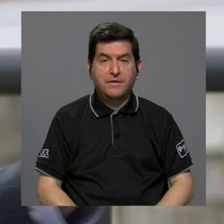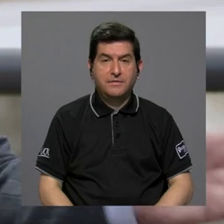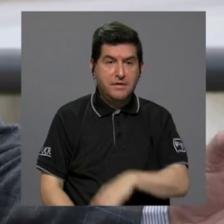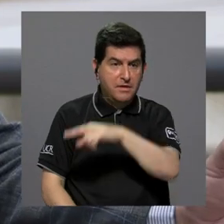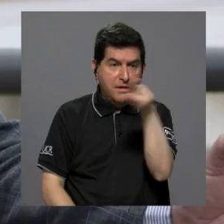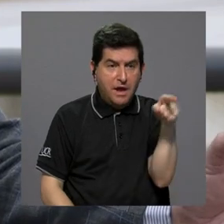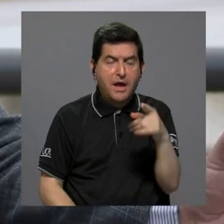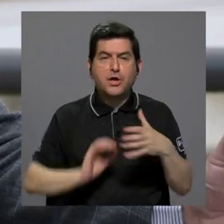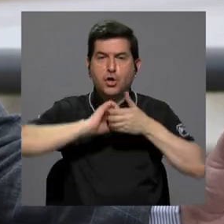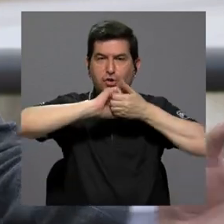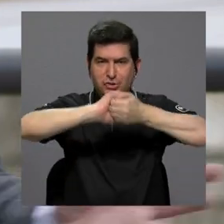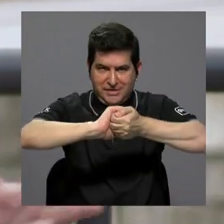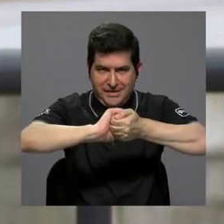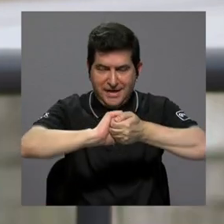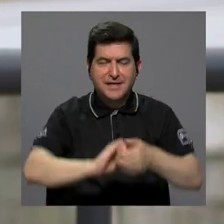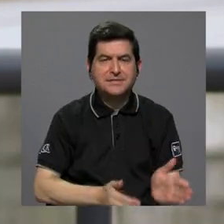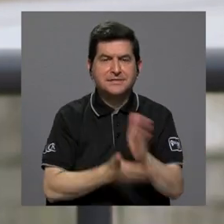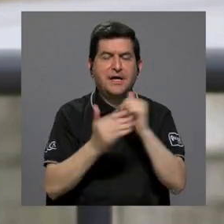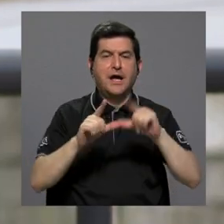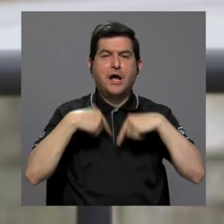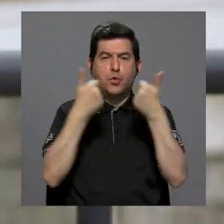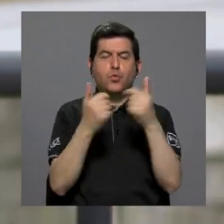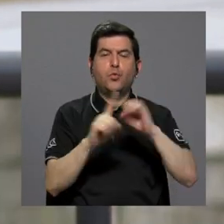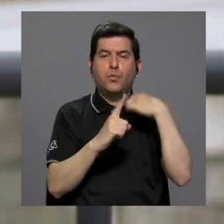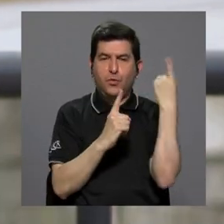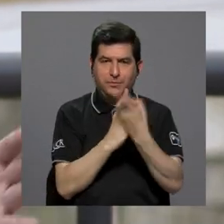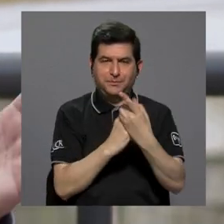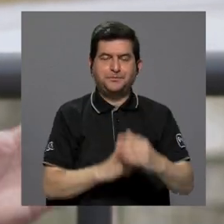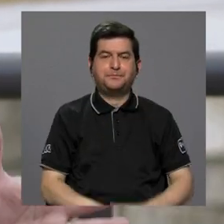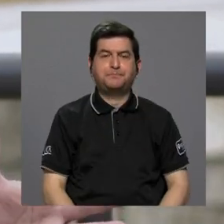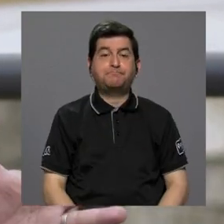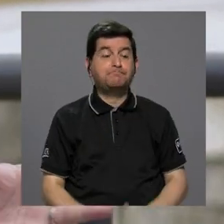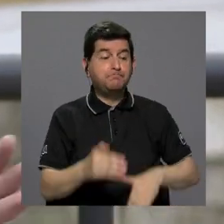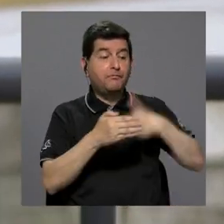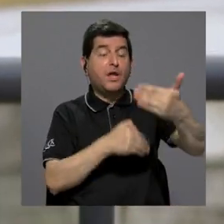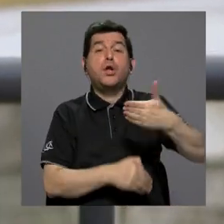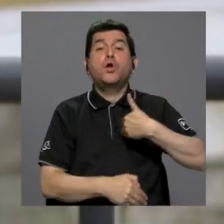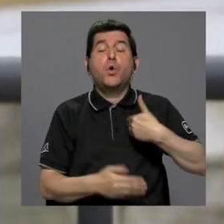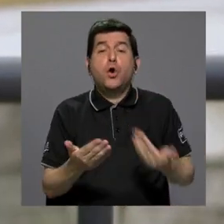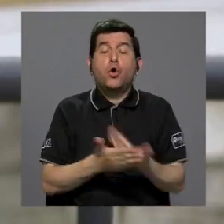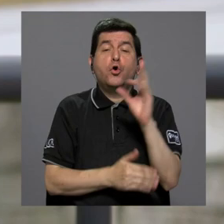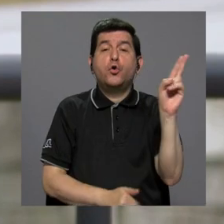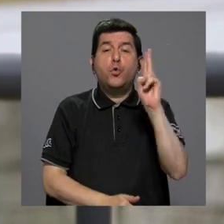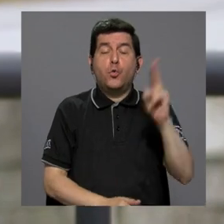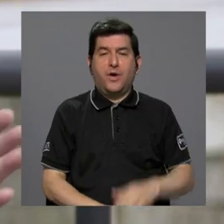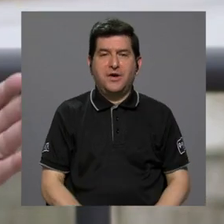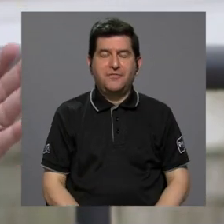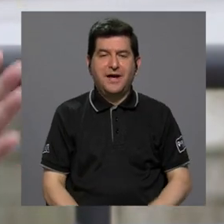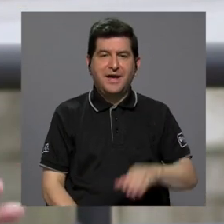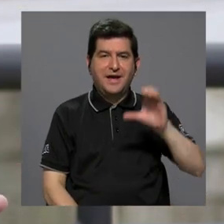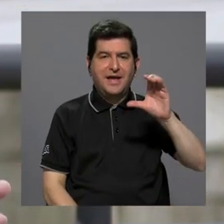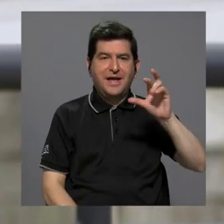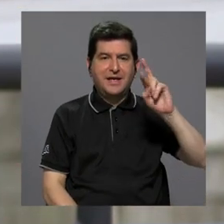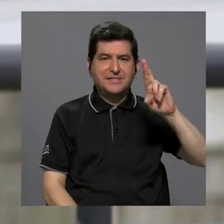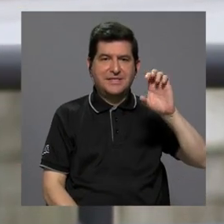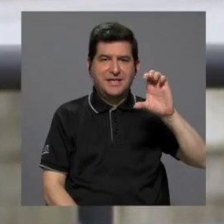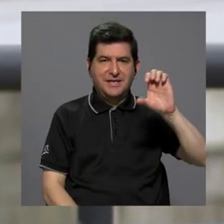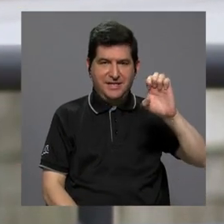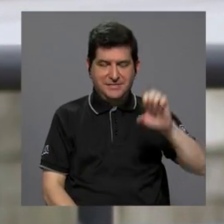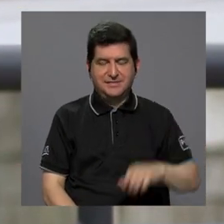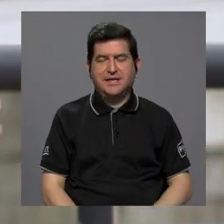una alianza con algún sector de la sociedad. Y luego tenemos una nueva unidad que se llama CRECE.